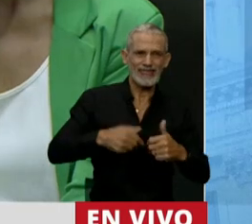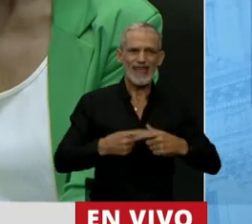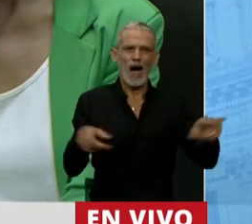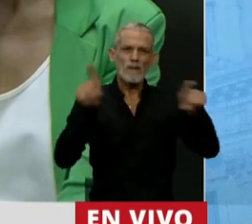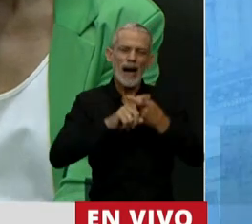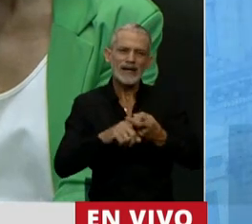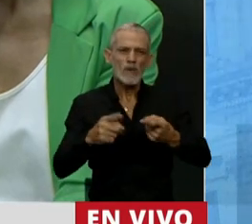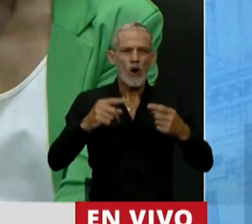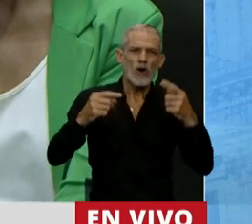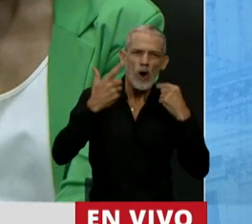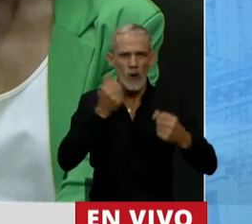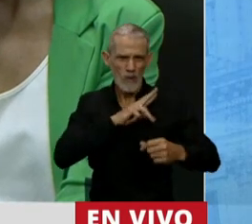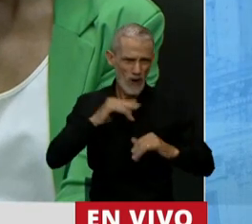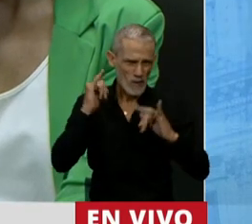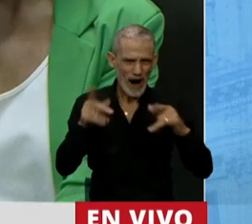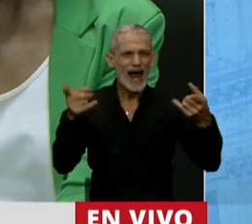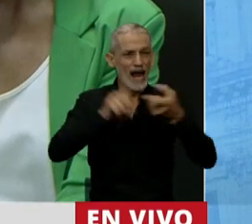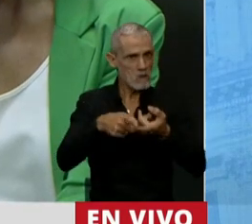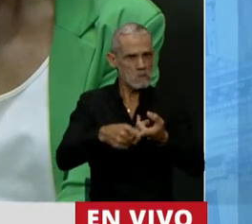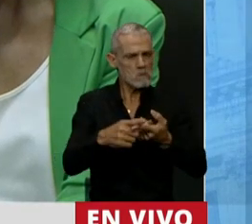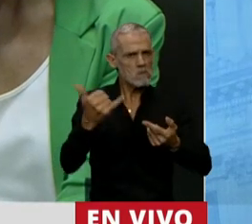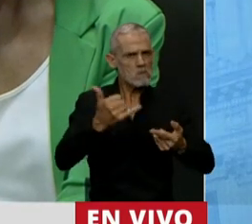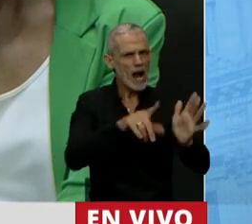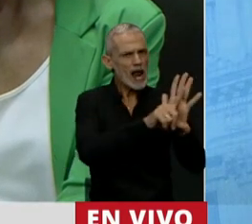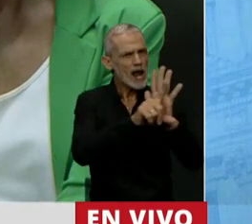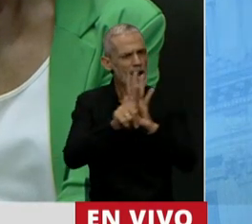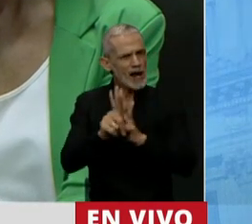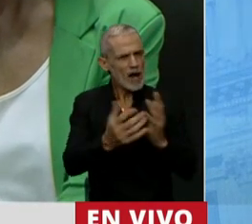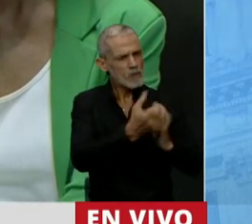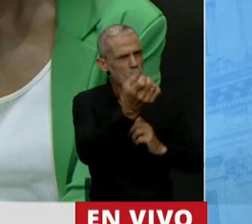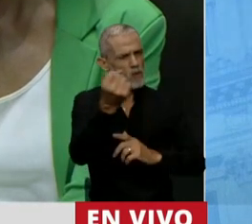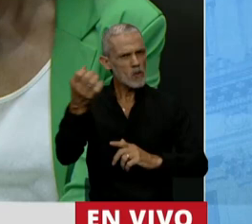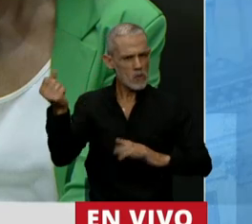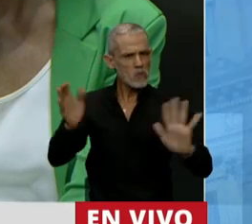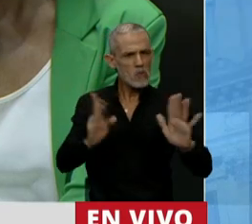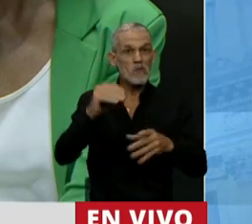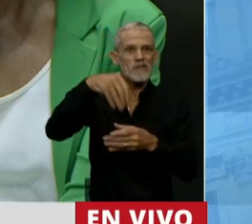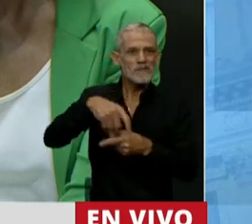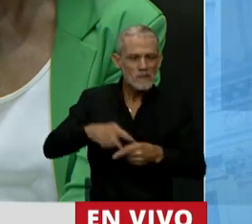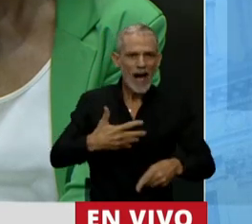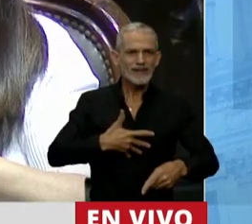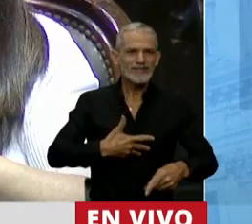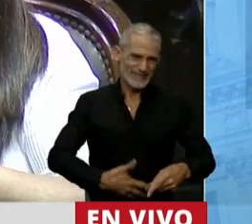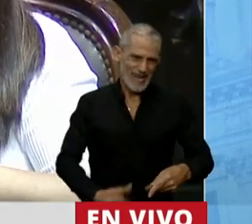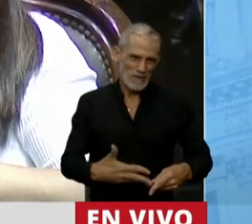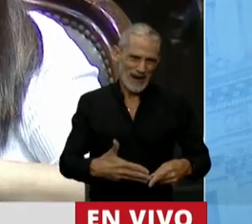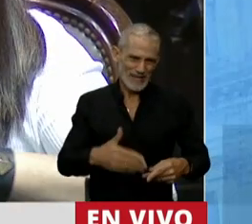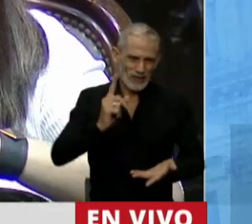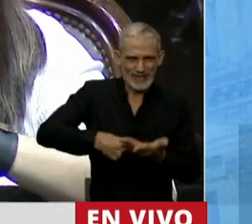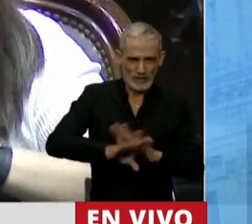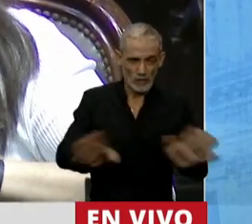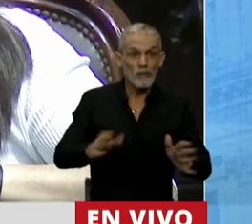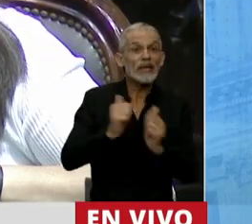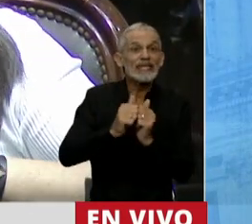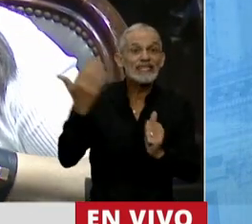igualitario. Creo que ahí hay un linaje parlamentario y político en la cual se inscribe también la interrupción voluntaria del embarazo. Entiendo que la